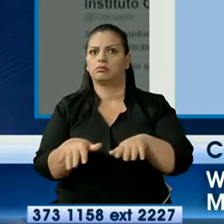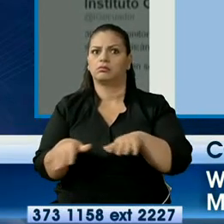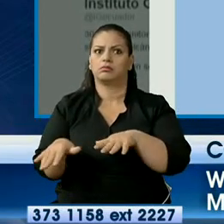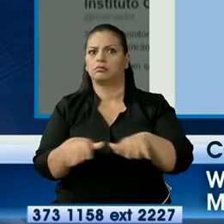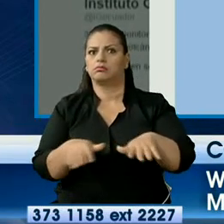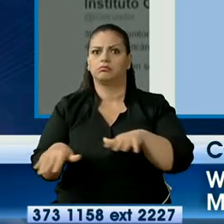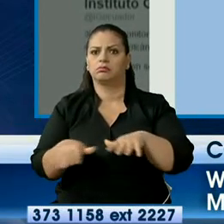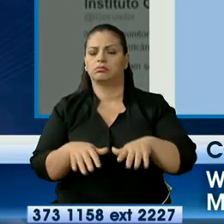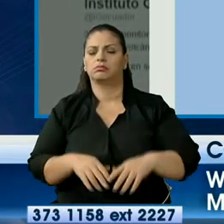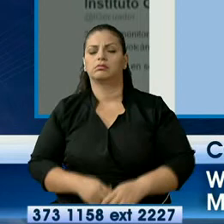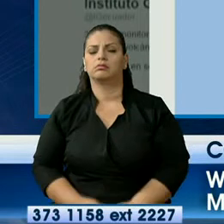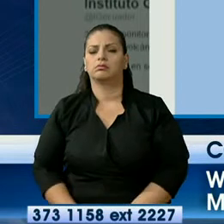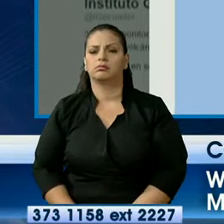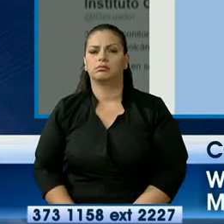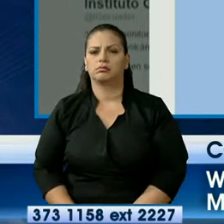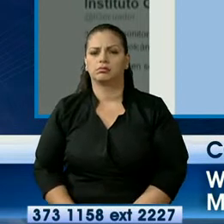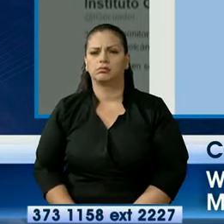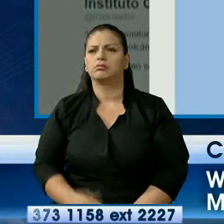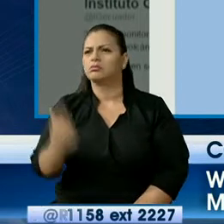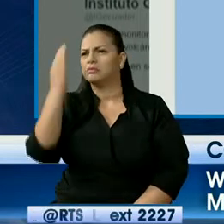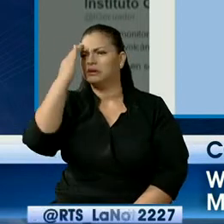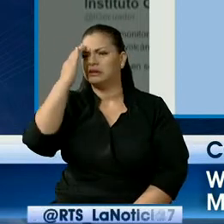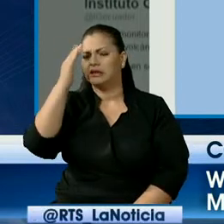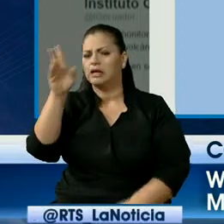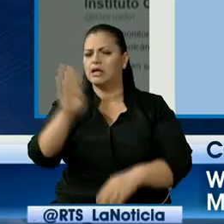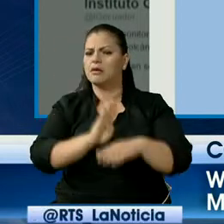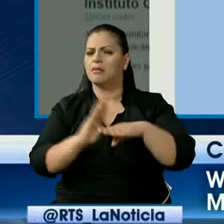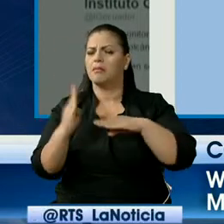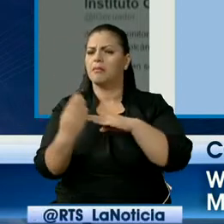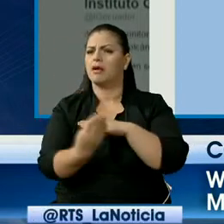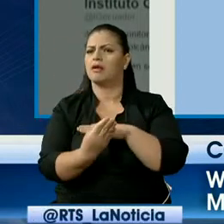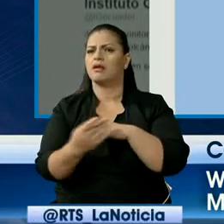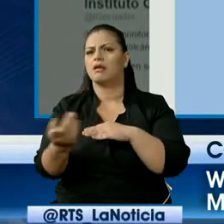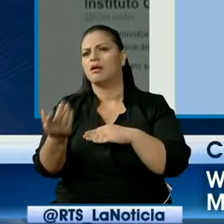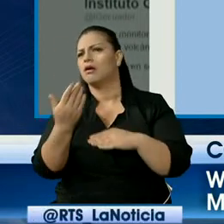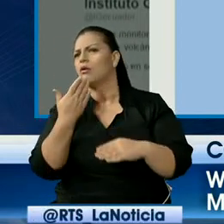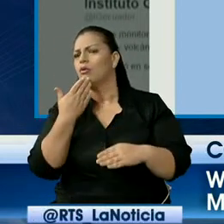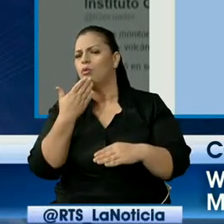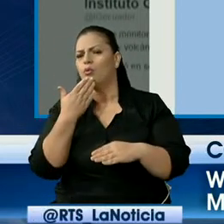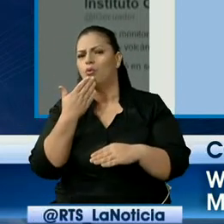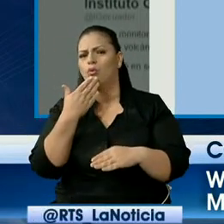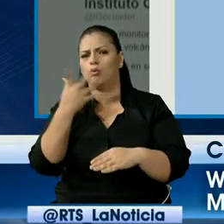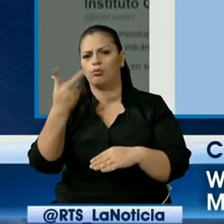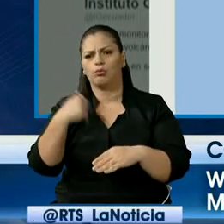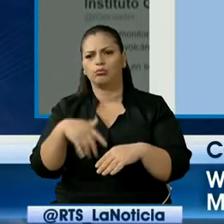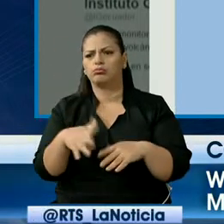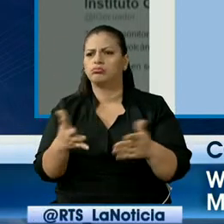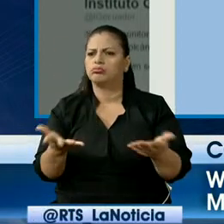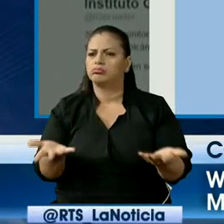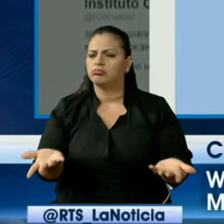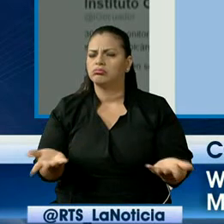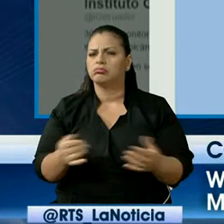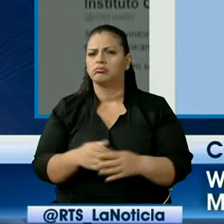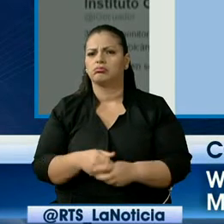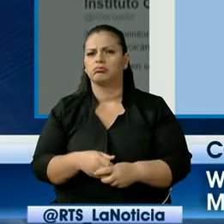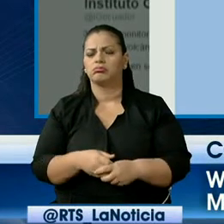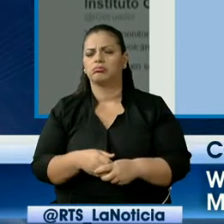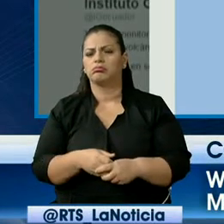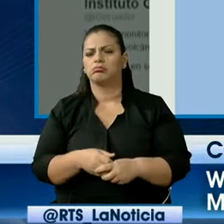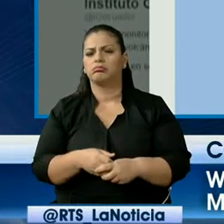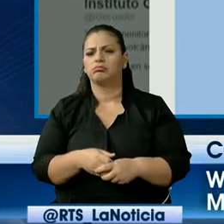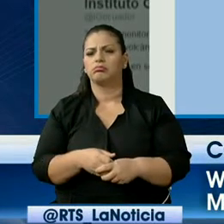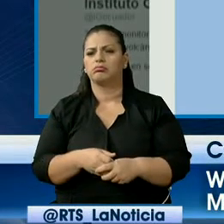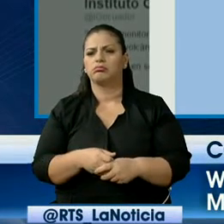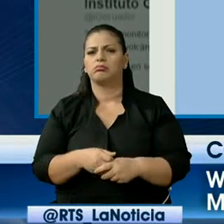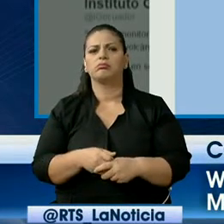consideración. Wendy, ¿conoce algo de Bahía? ¿Le han comunicado algo por las redes sociales allá en Manaví? ¿Se ha publicado algo respecto a lo que